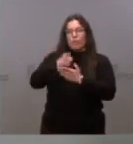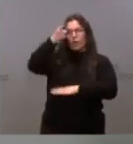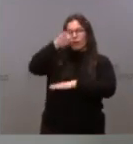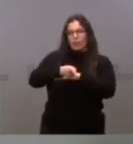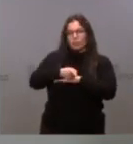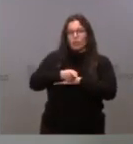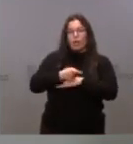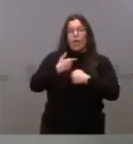en los espacios abiertos. Gracias. Gracias.